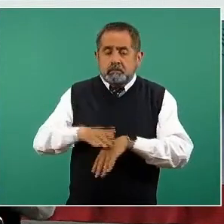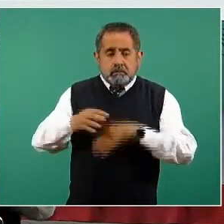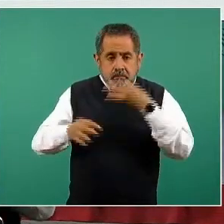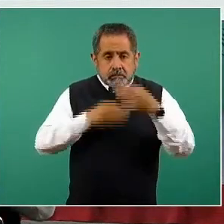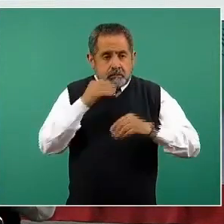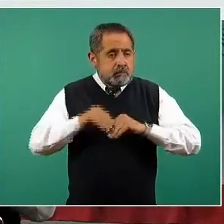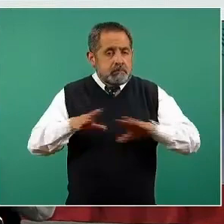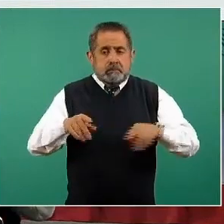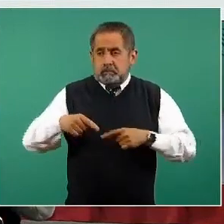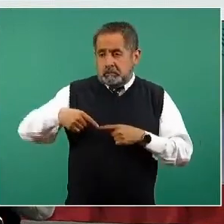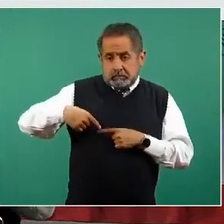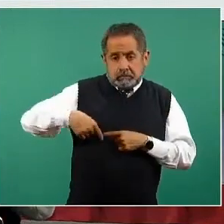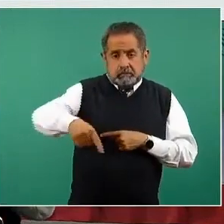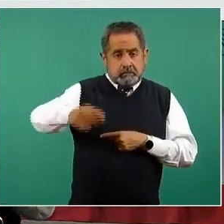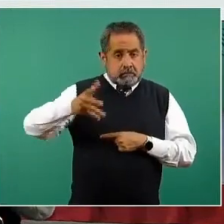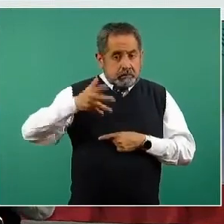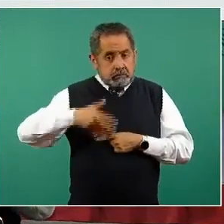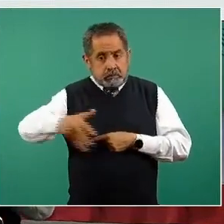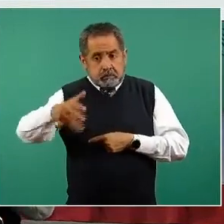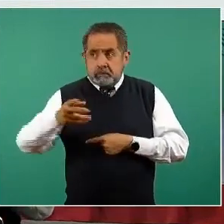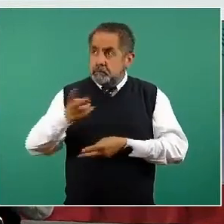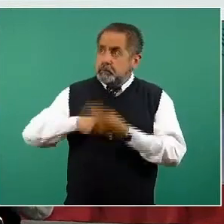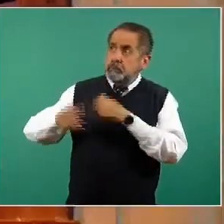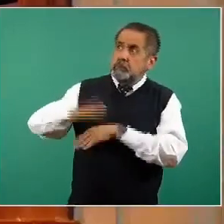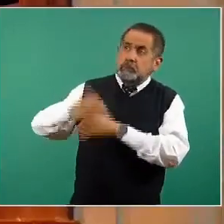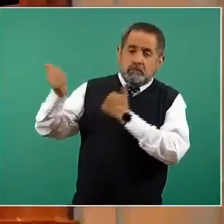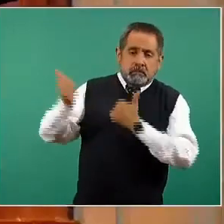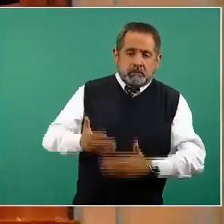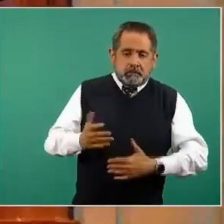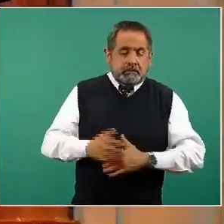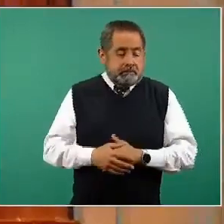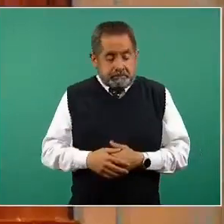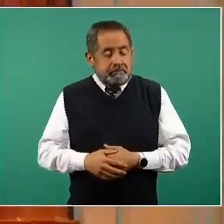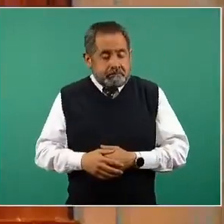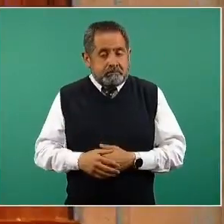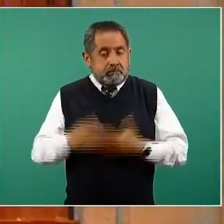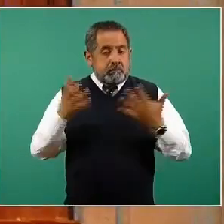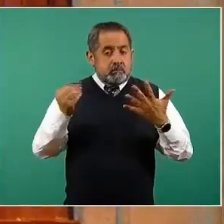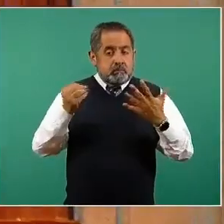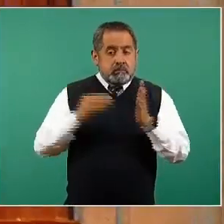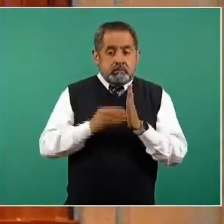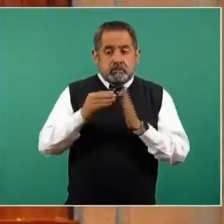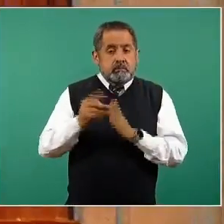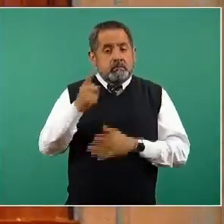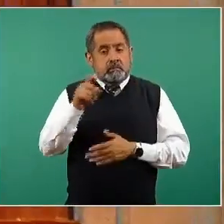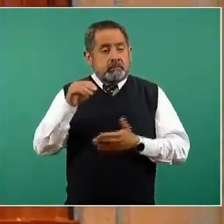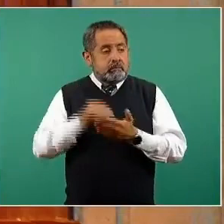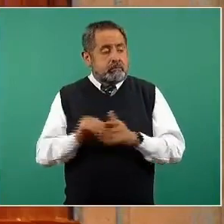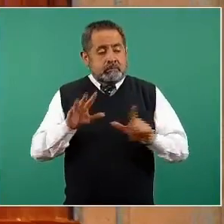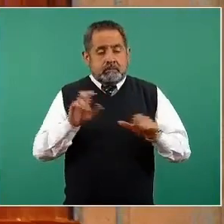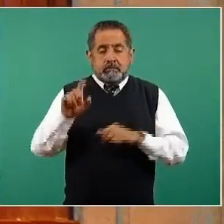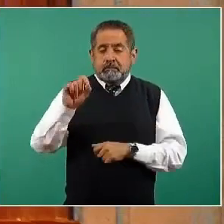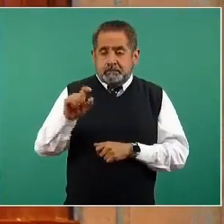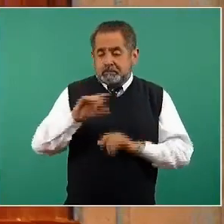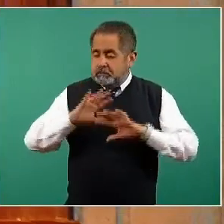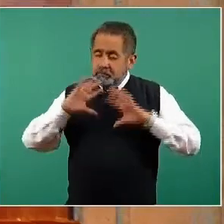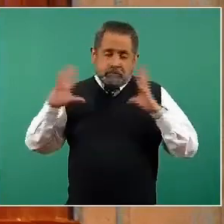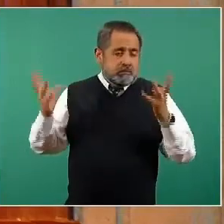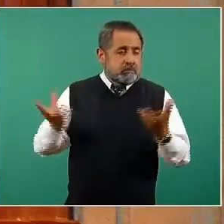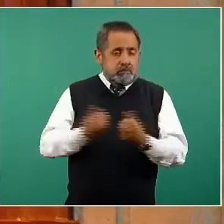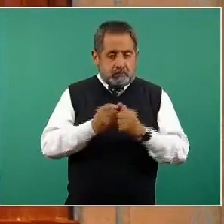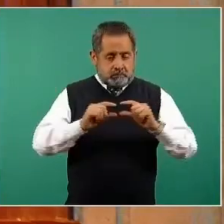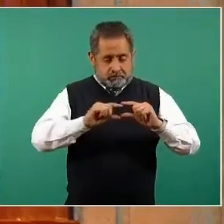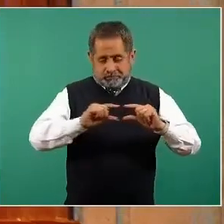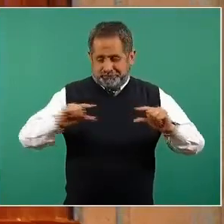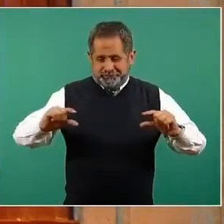embarques en futuros días. Reiteramos, 9.100.720 es el total de dosis